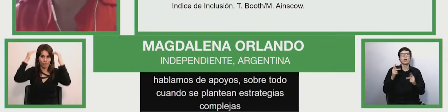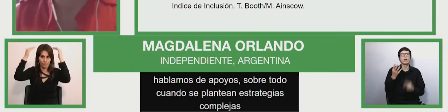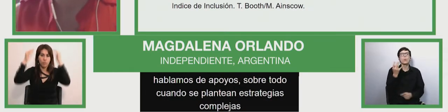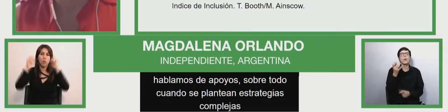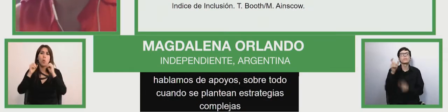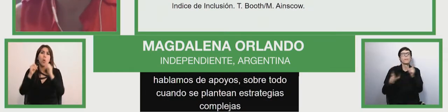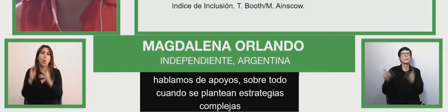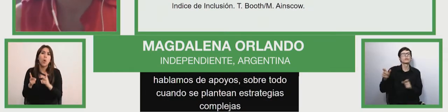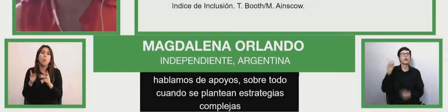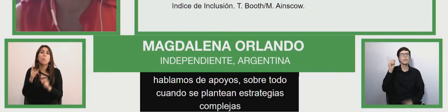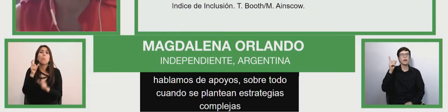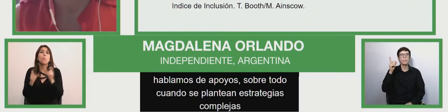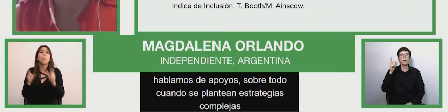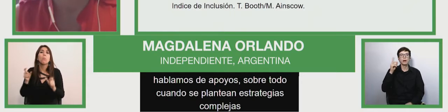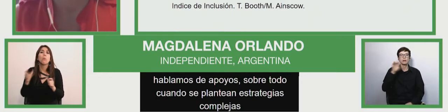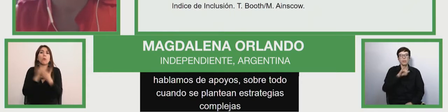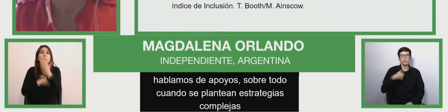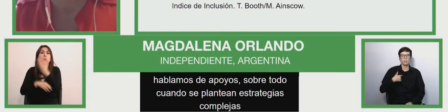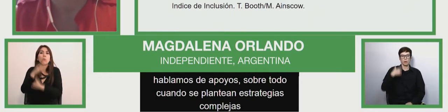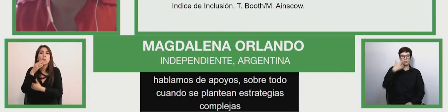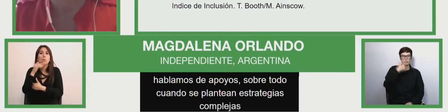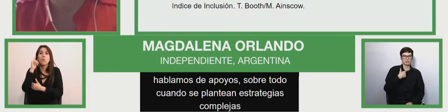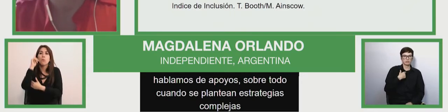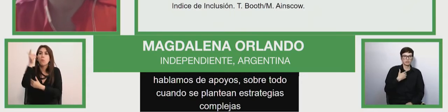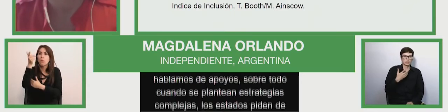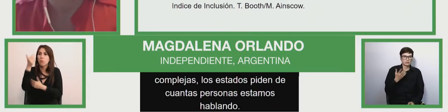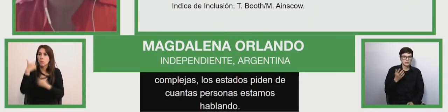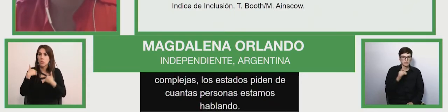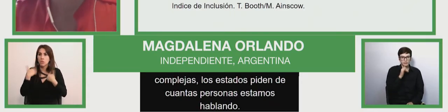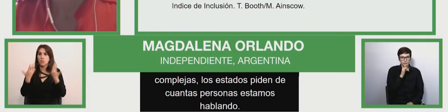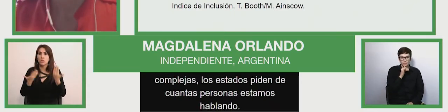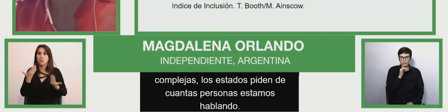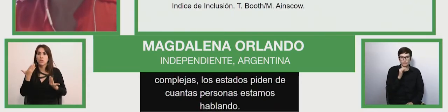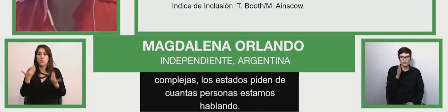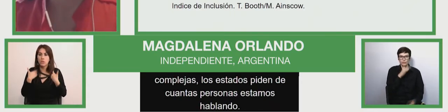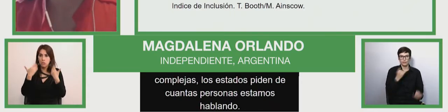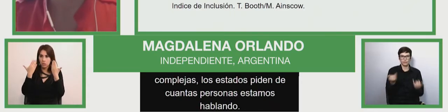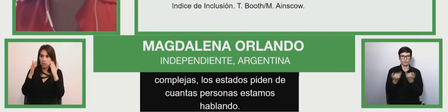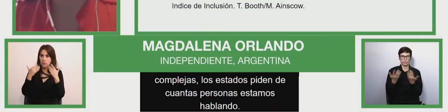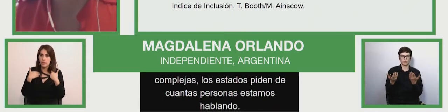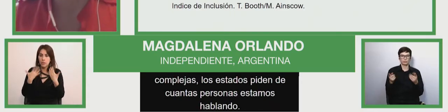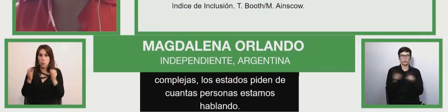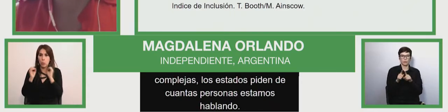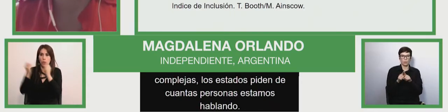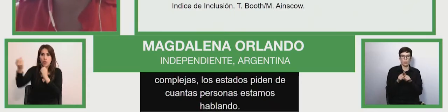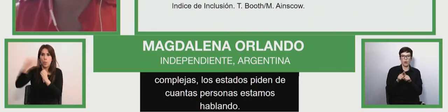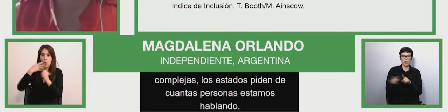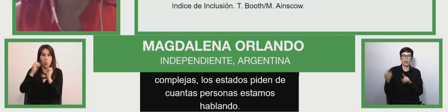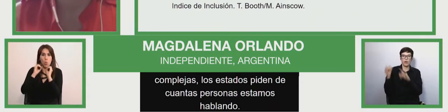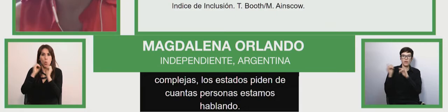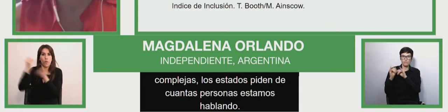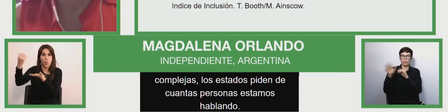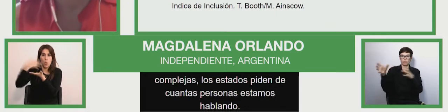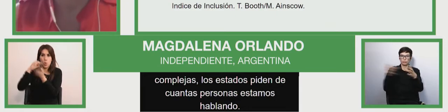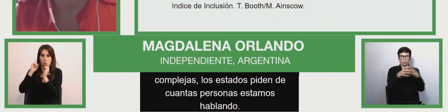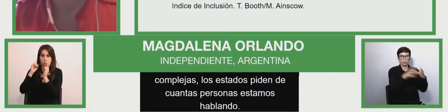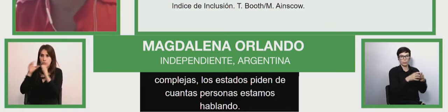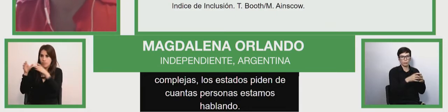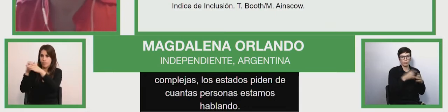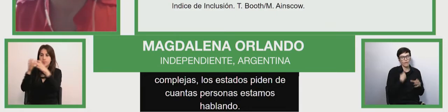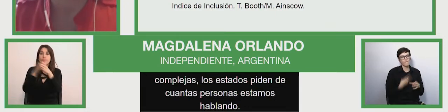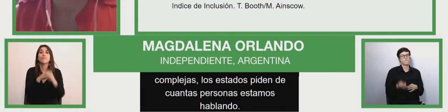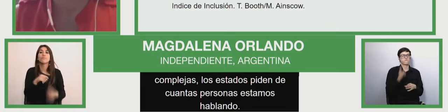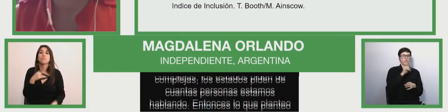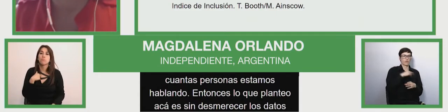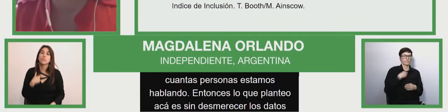Entonces, el planteo acá es, sin desmerecer los datos desglosados por grupos, volver y seguir